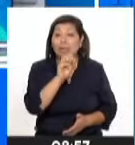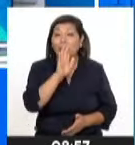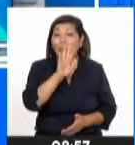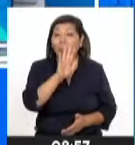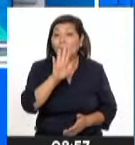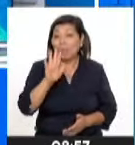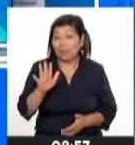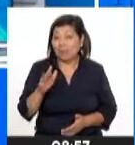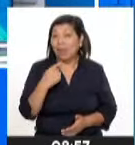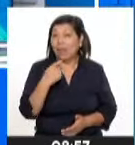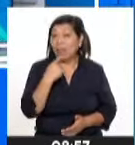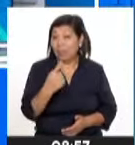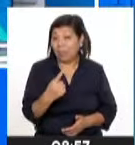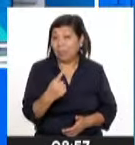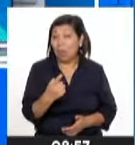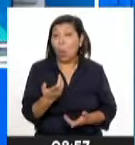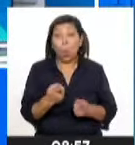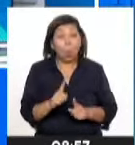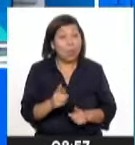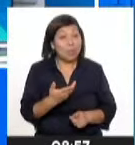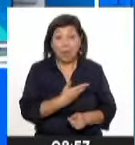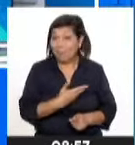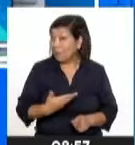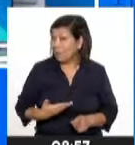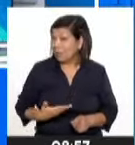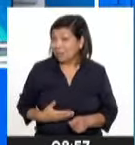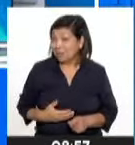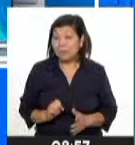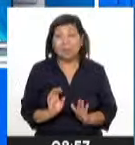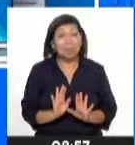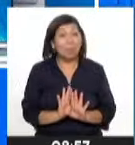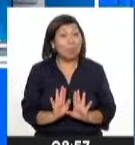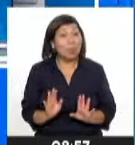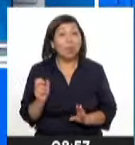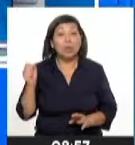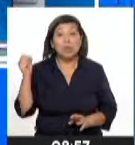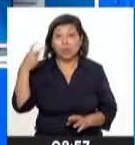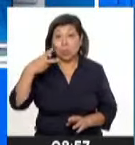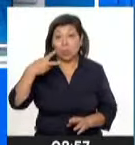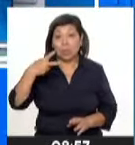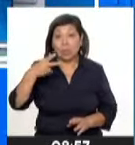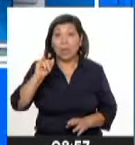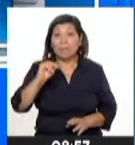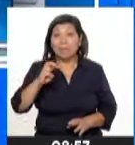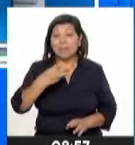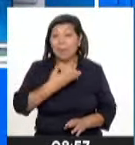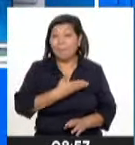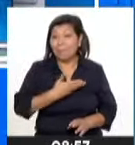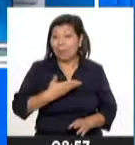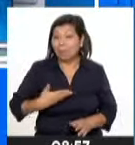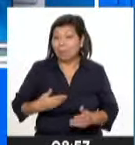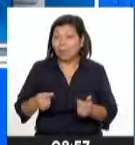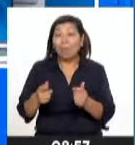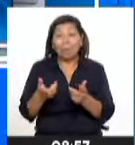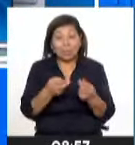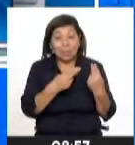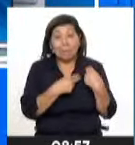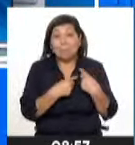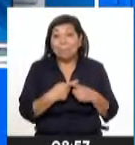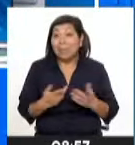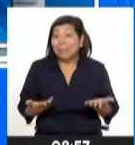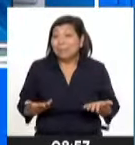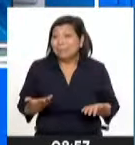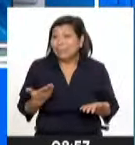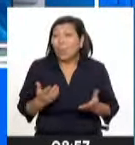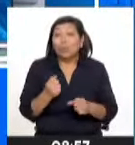Constitución señala que en ausencia de la Presidenta los presidentes, pues son los vicepresidentes los que deberían actuar en ese sentido, ¿no? Tendría que